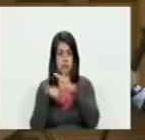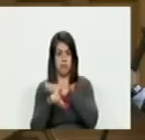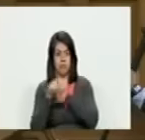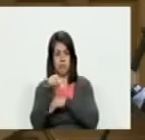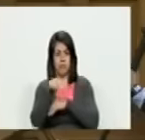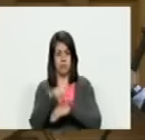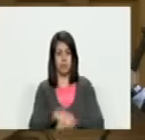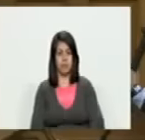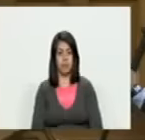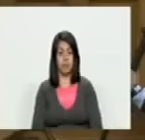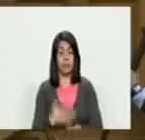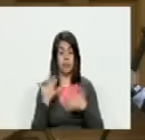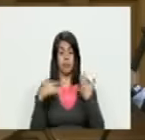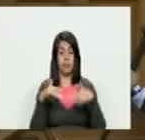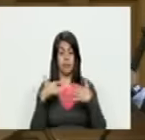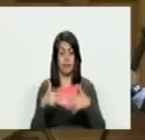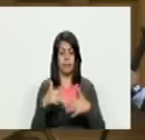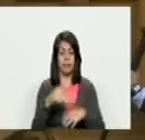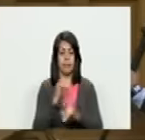subida de tono